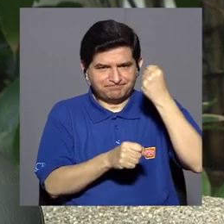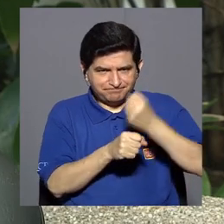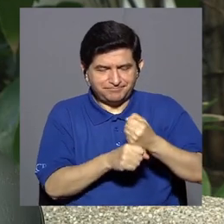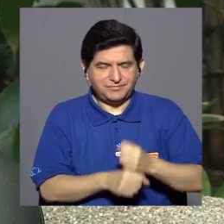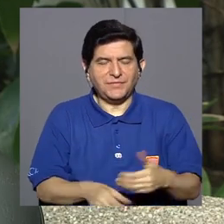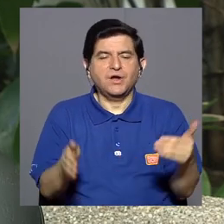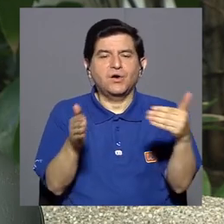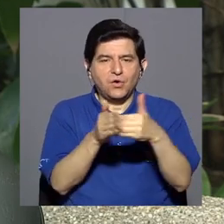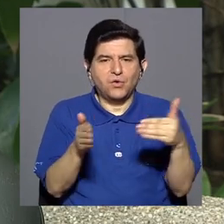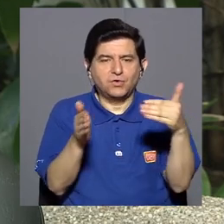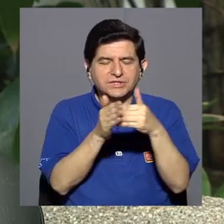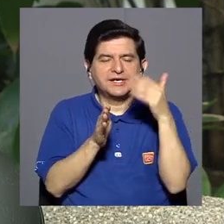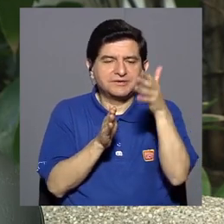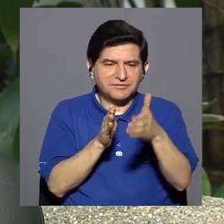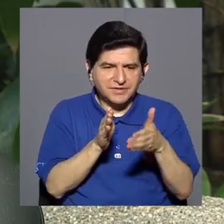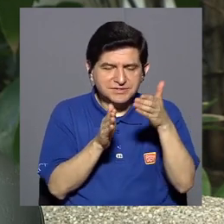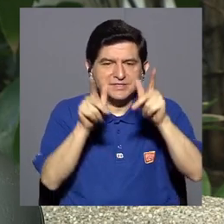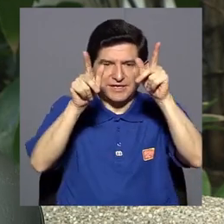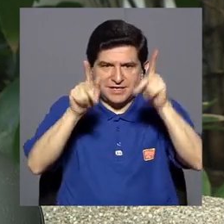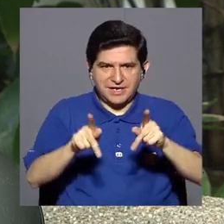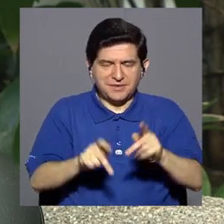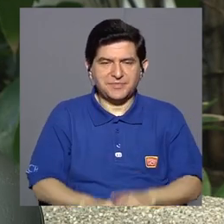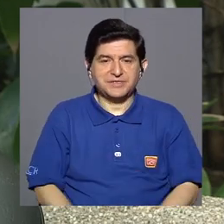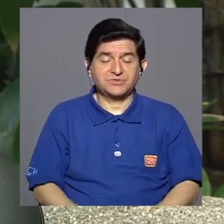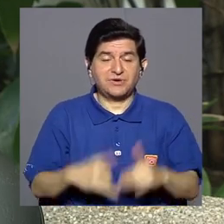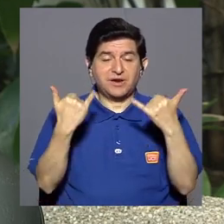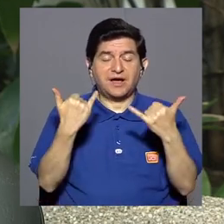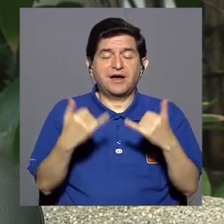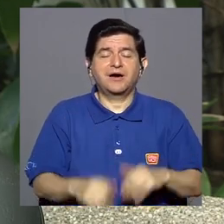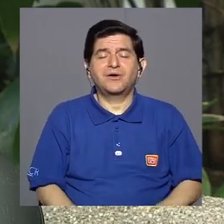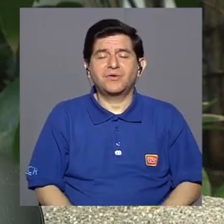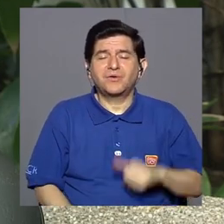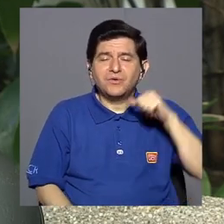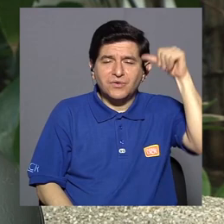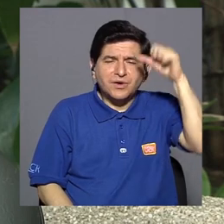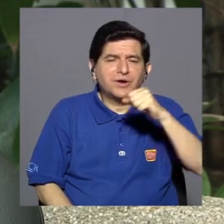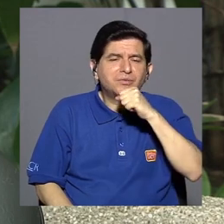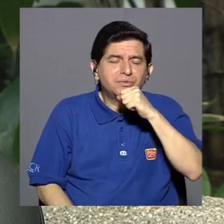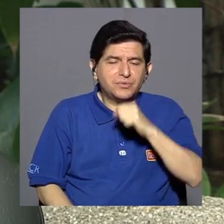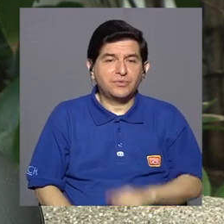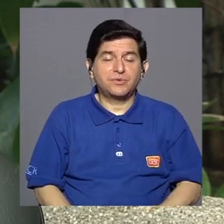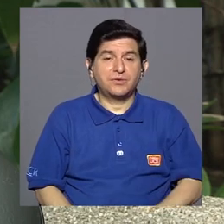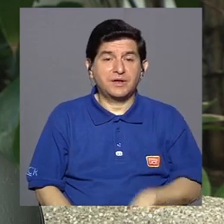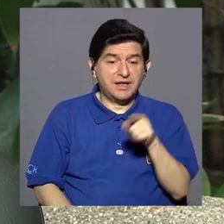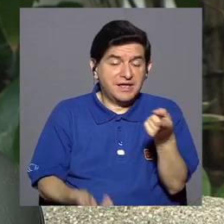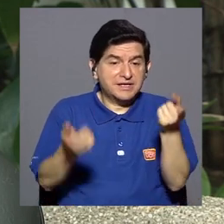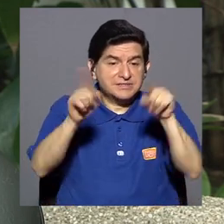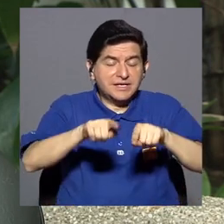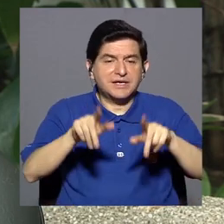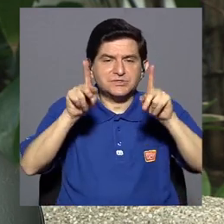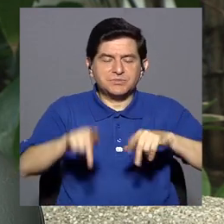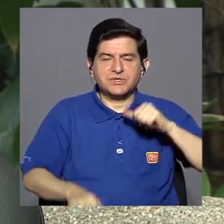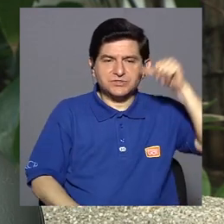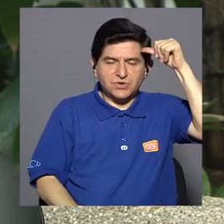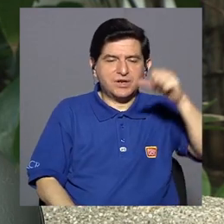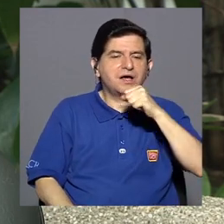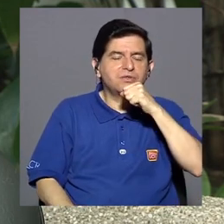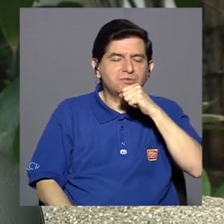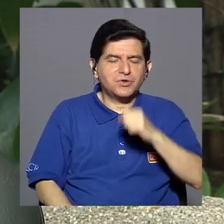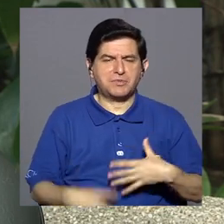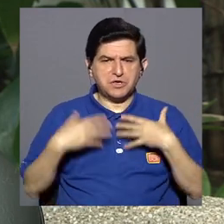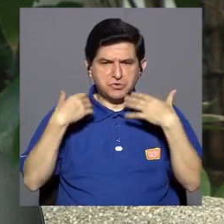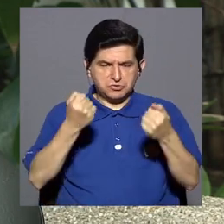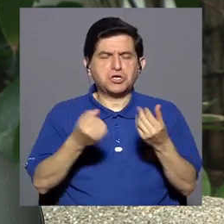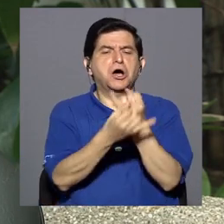para volver a cuidar a las personas que están más grandes. Y máximo porque un adulto mayor sano, un